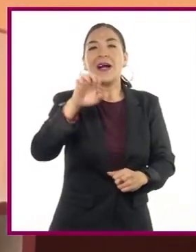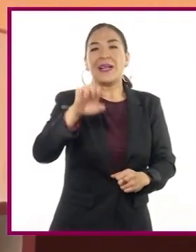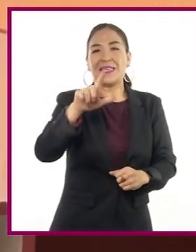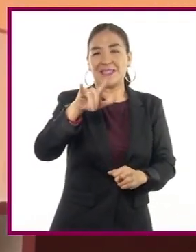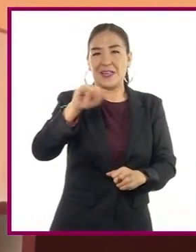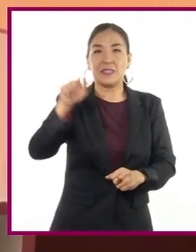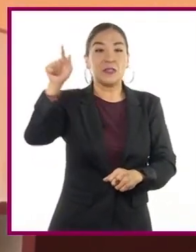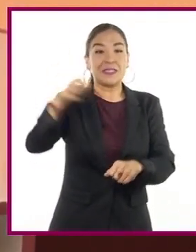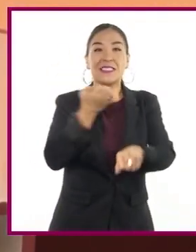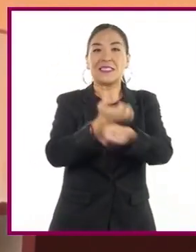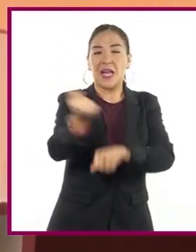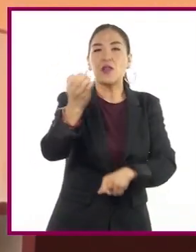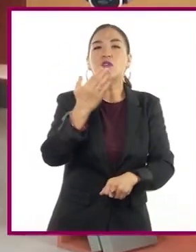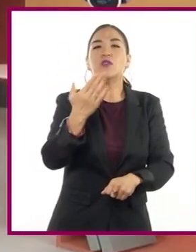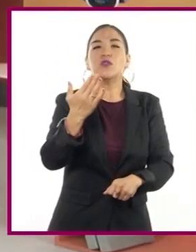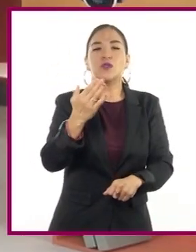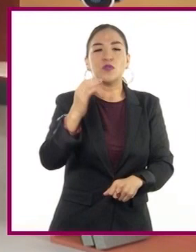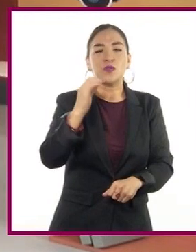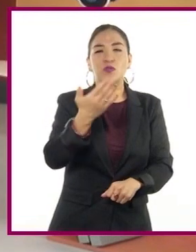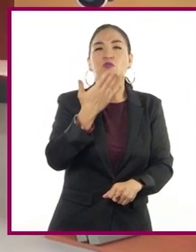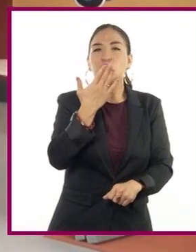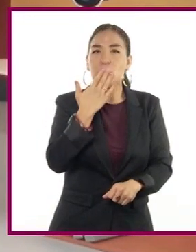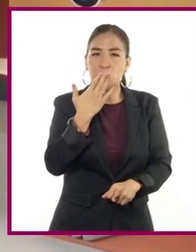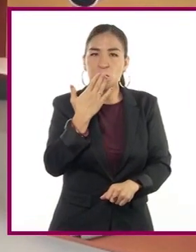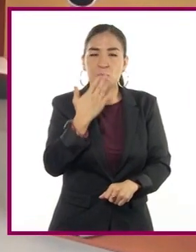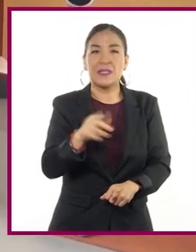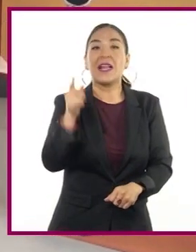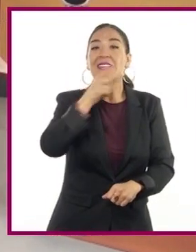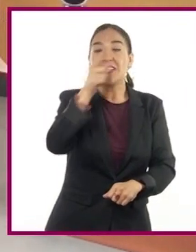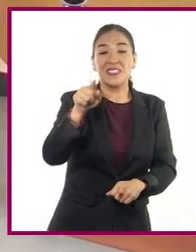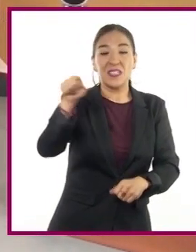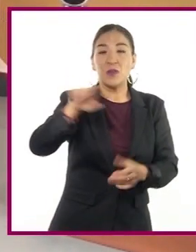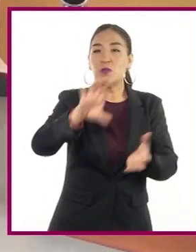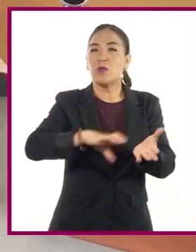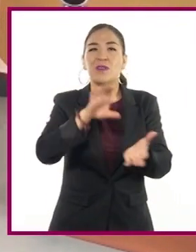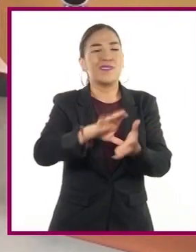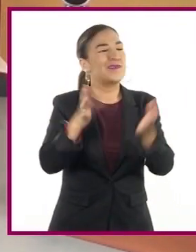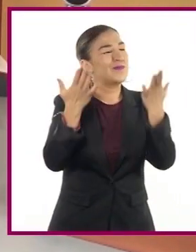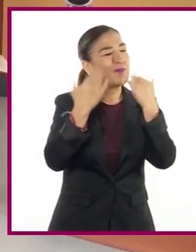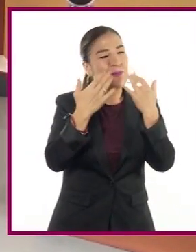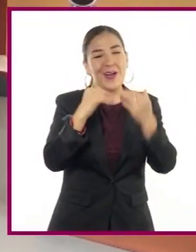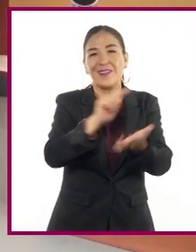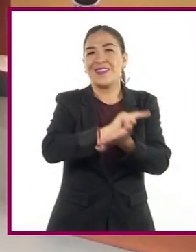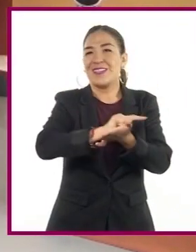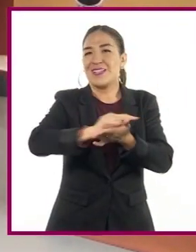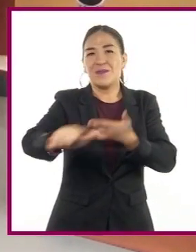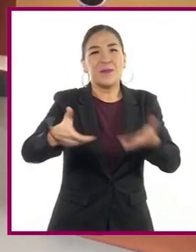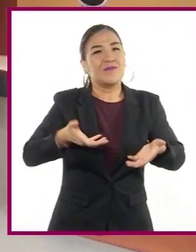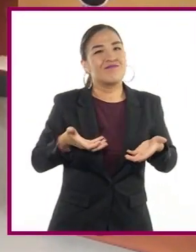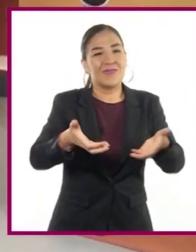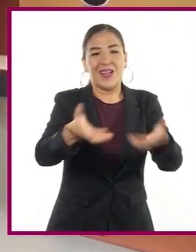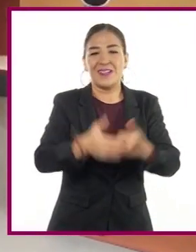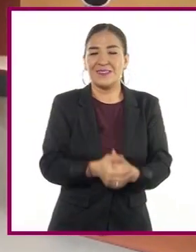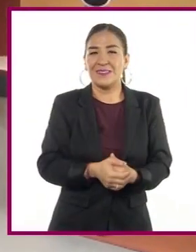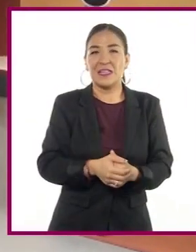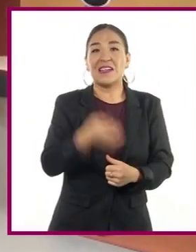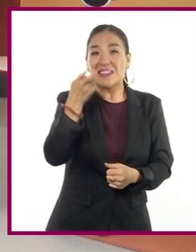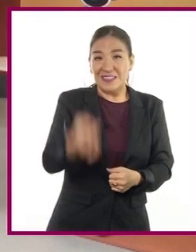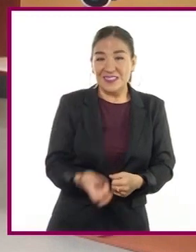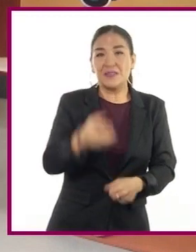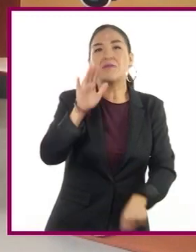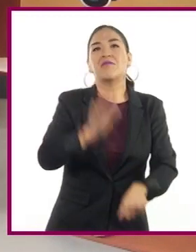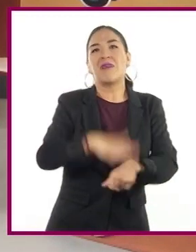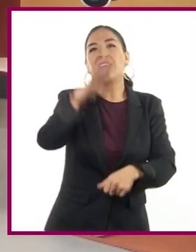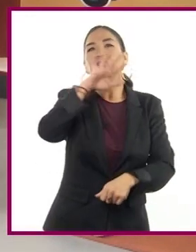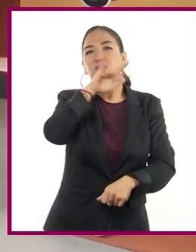estado de Sonora que en su colonia no cuenta con una limpieza adecuada de las calles y esto genera